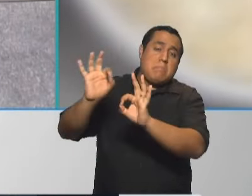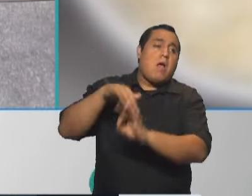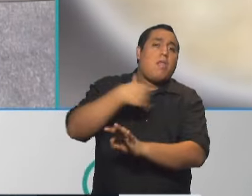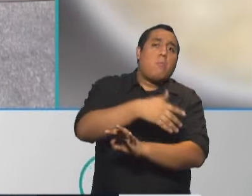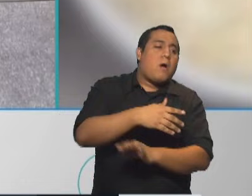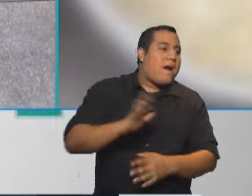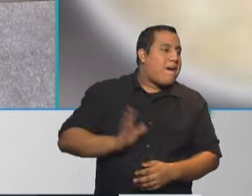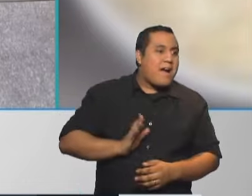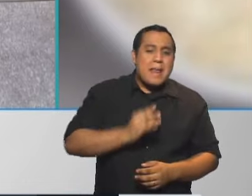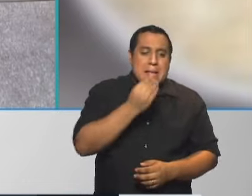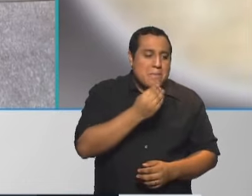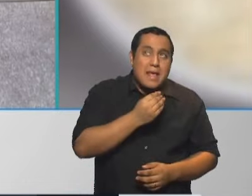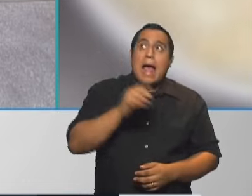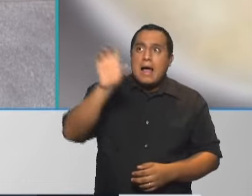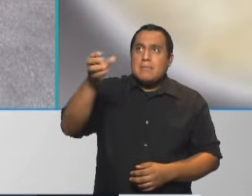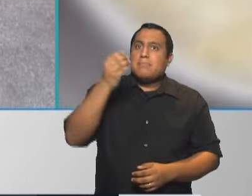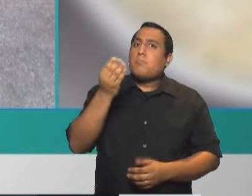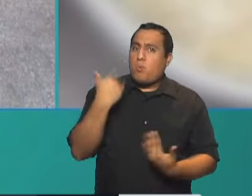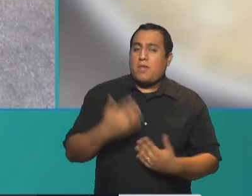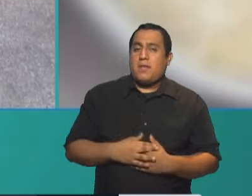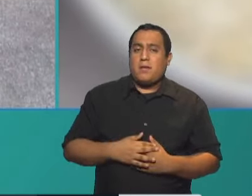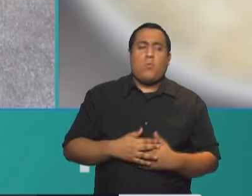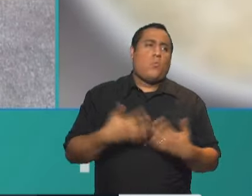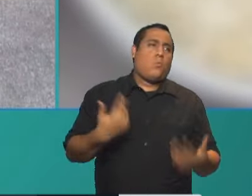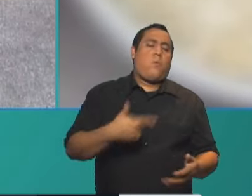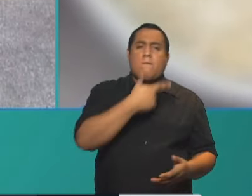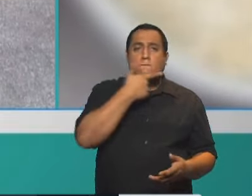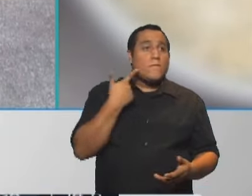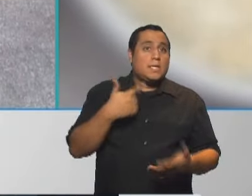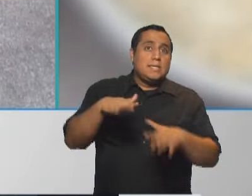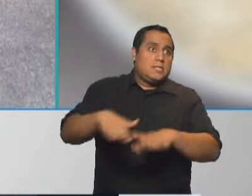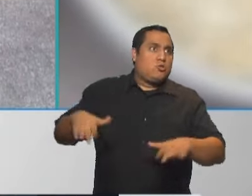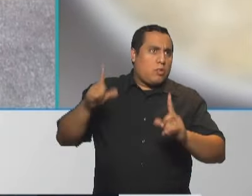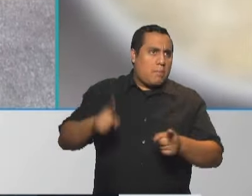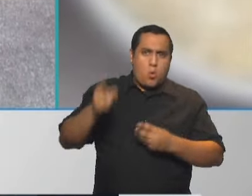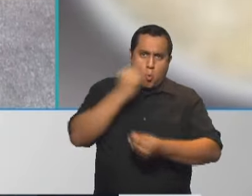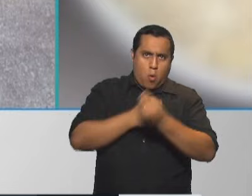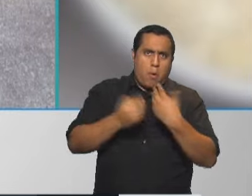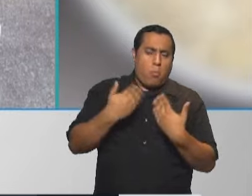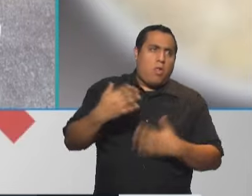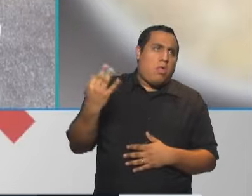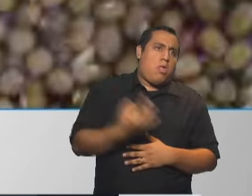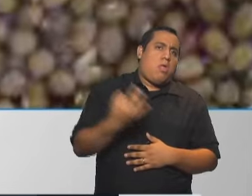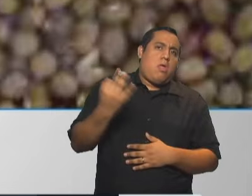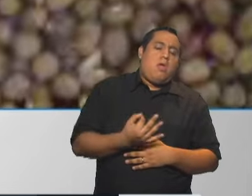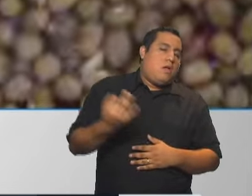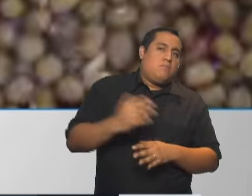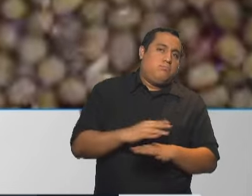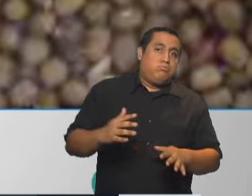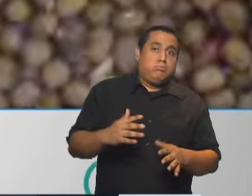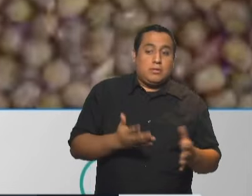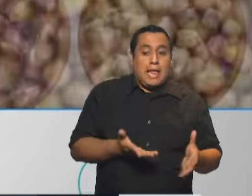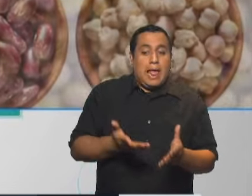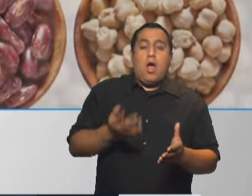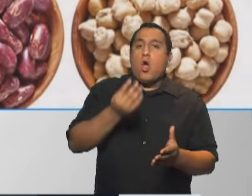ganas de picar algo dulce una delicia y para los chicos sabés que Hernán para los chicos es genial los podemos ir acercando